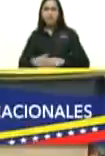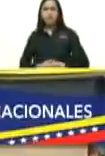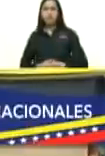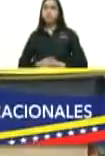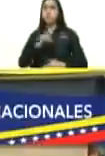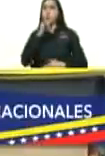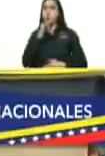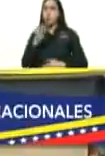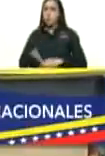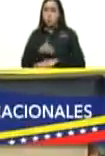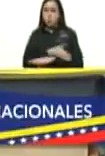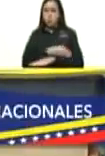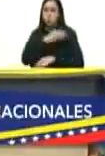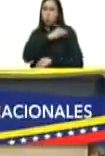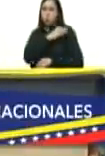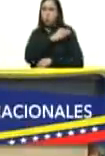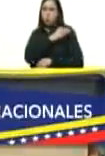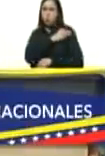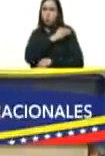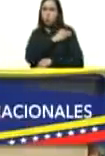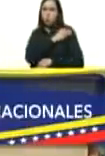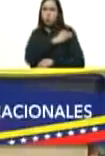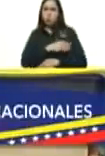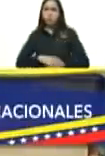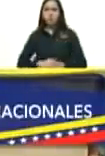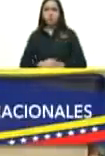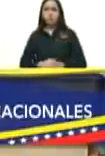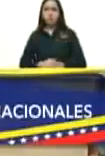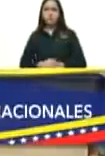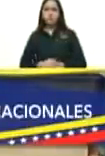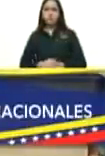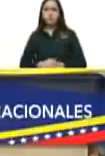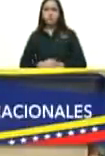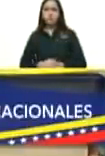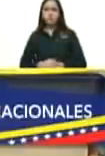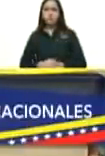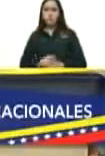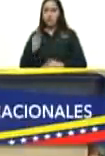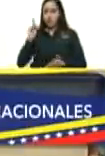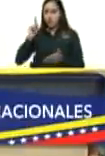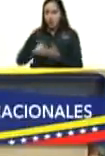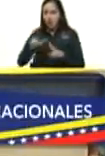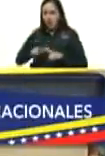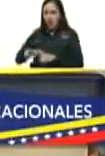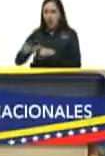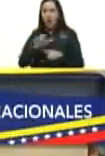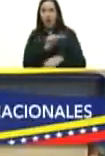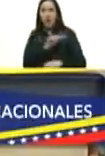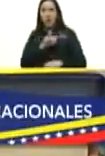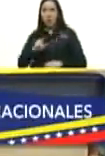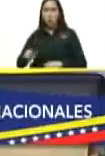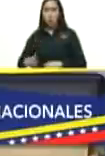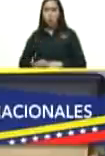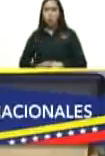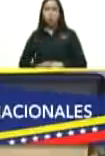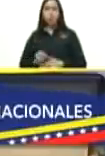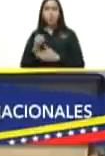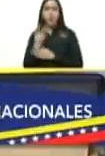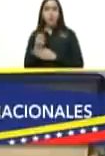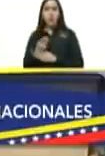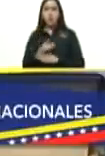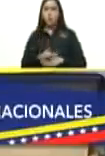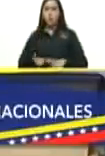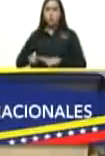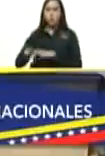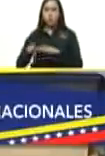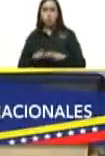información que me dieron antes de ingresar a este salón Ayacucho del Palacio Presidencial de Miraflores